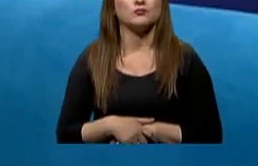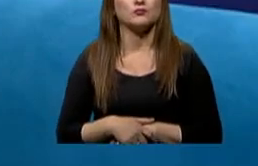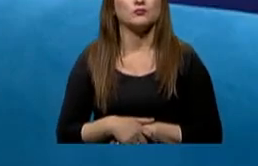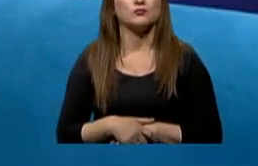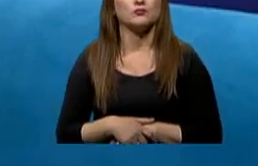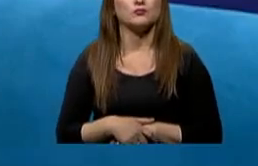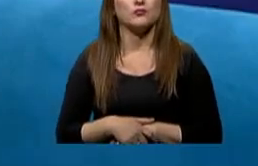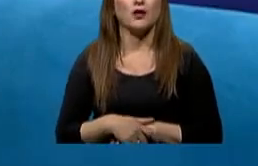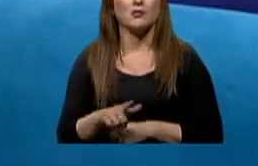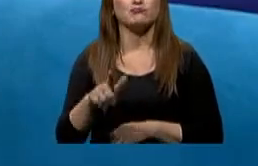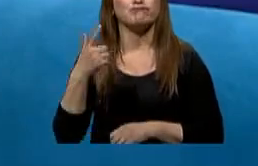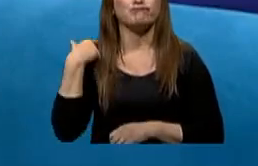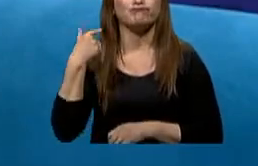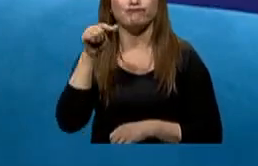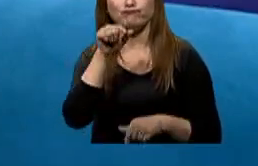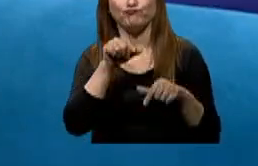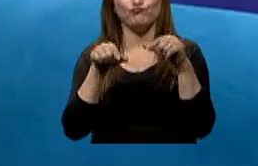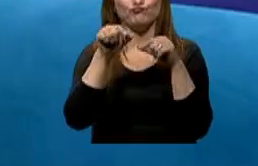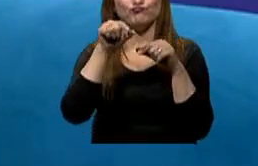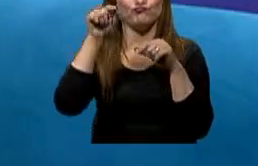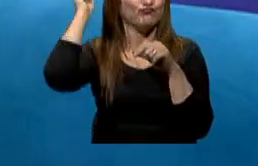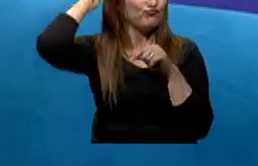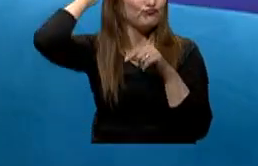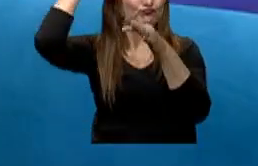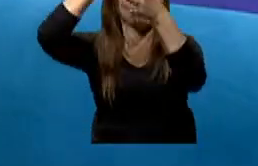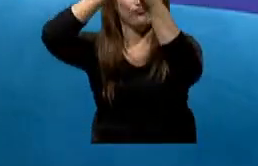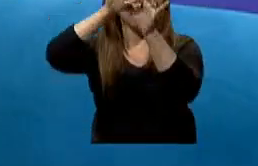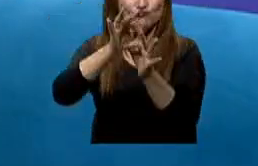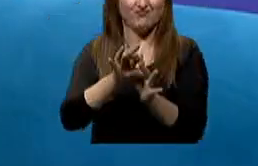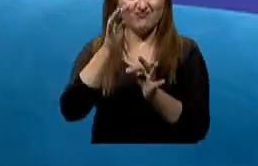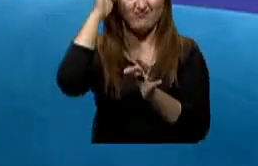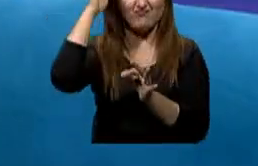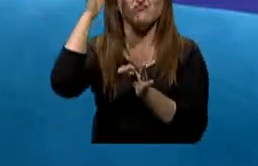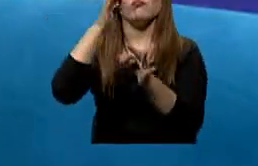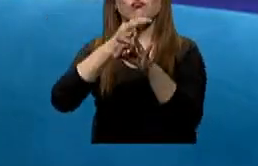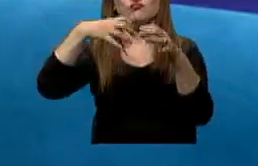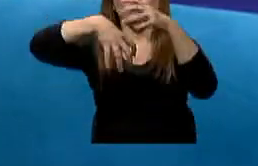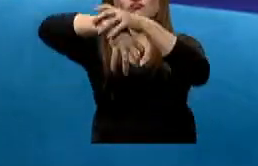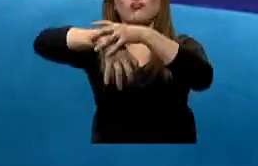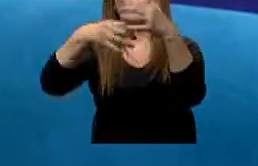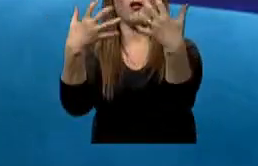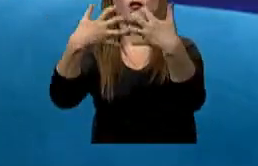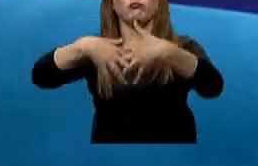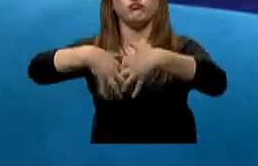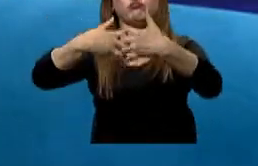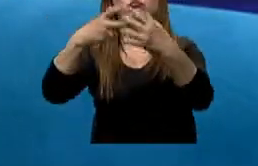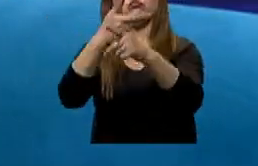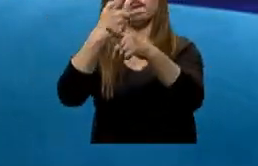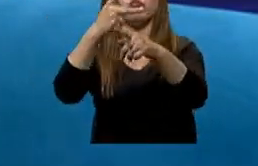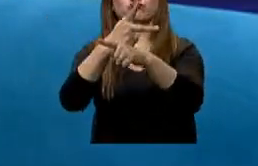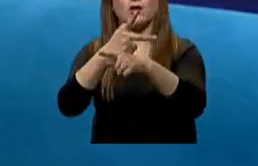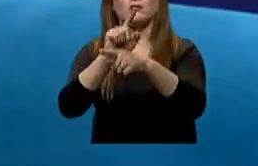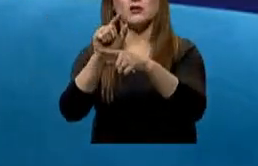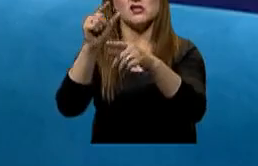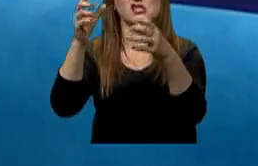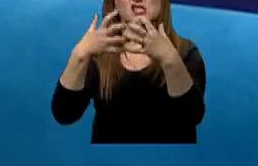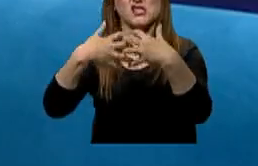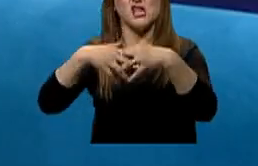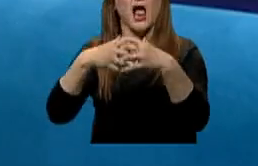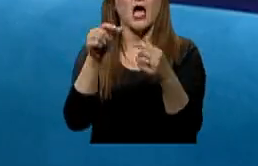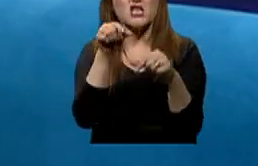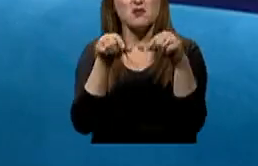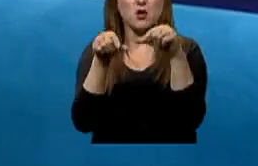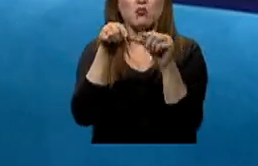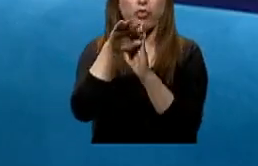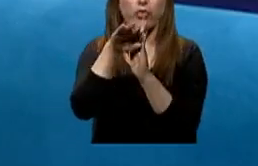cefalorraquidio de este neuropéptido que es la orexina o hipocretina, que está disminuido en